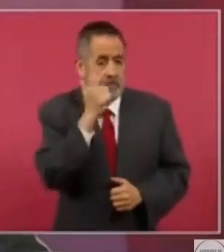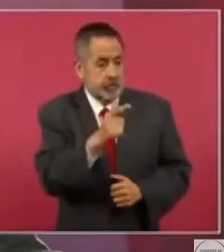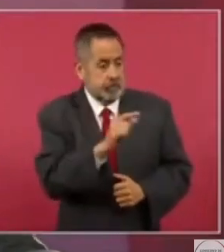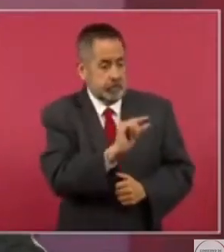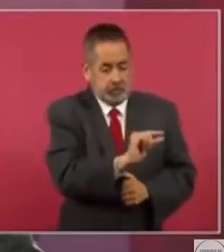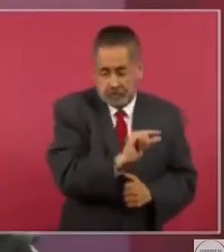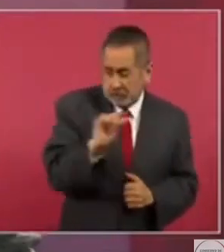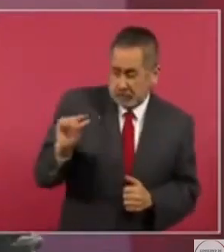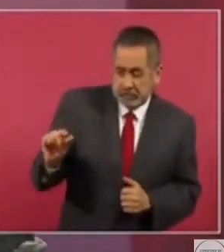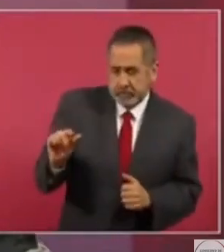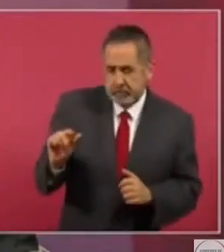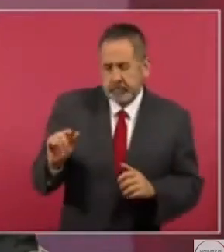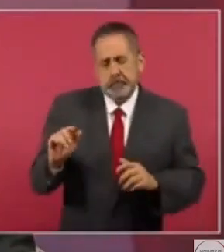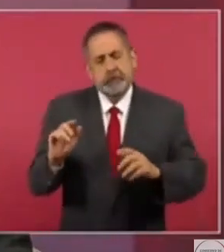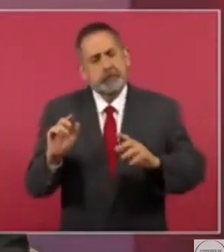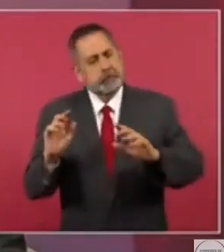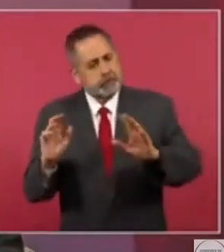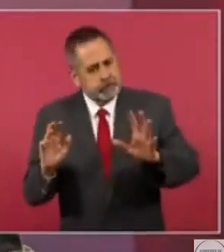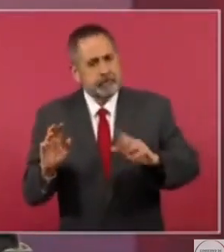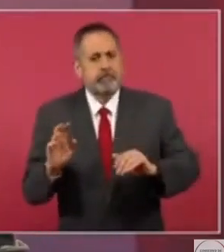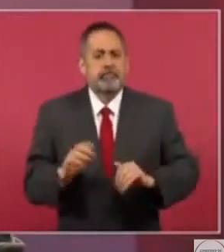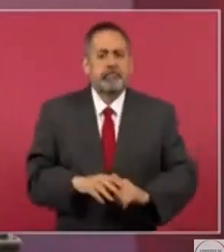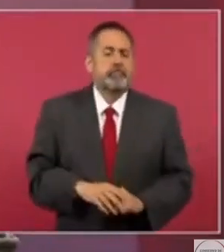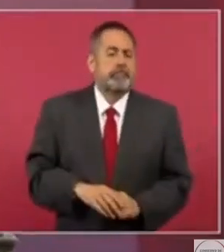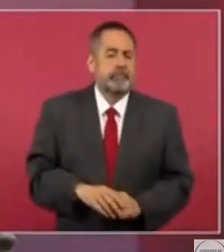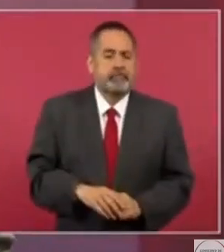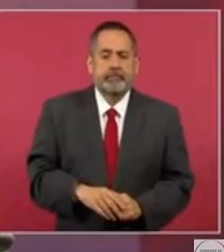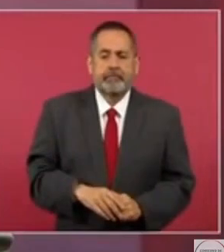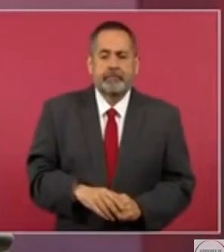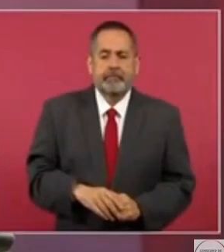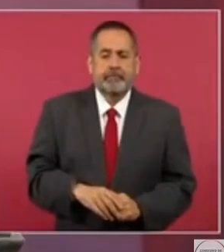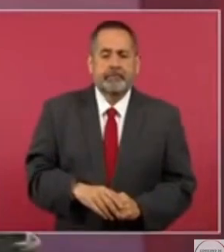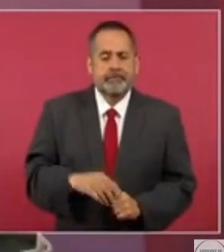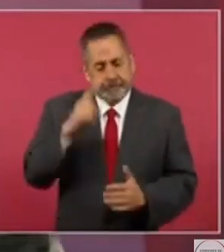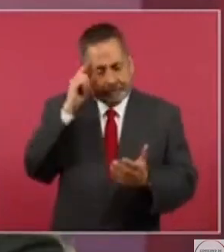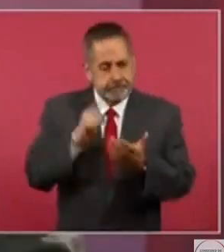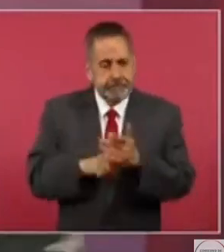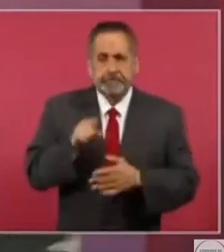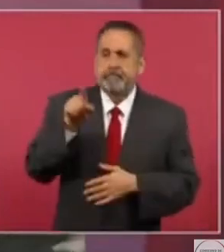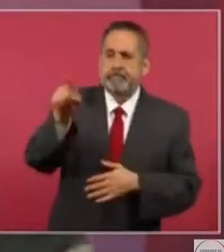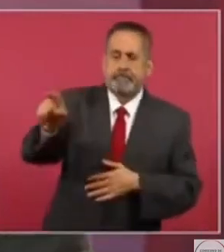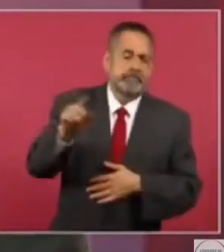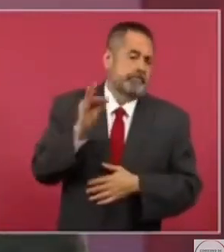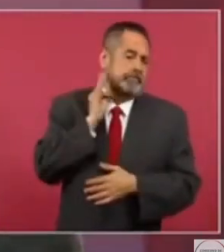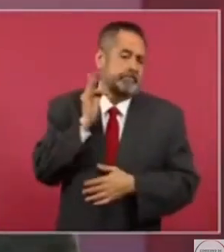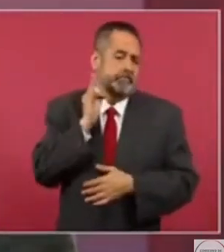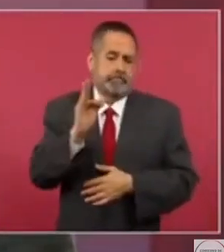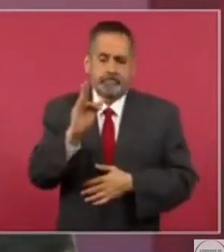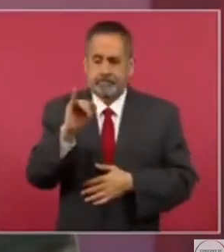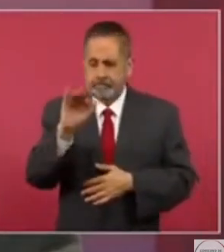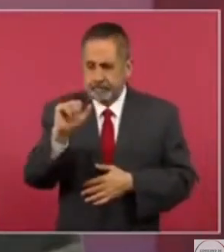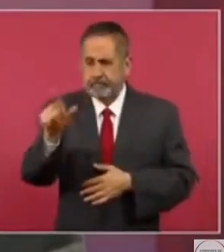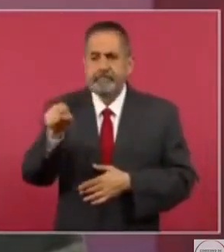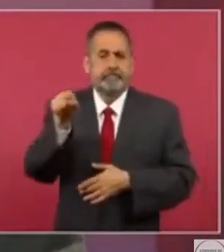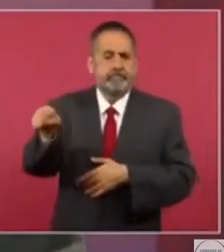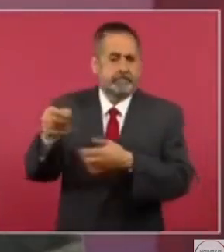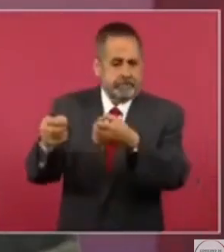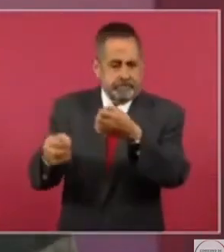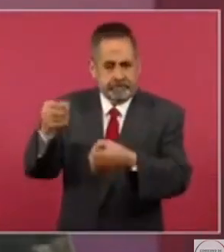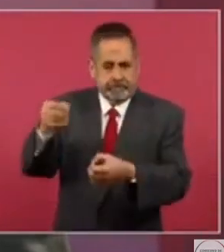creo yo que la fiscalía y el juzgado